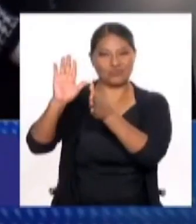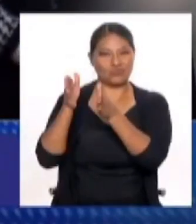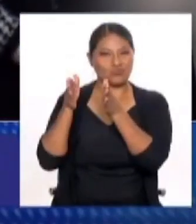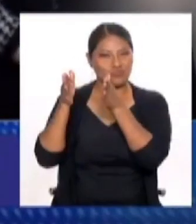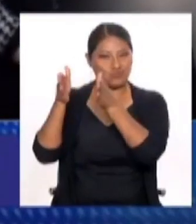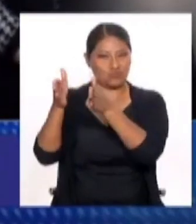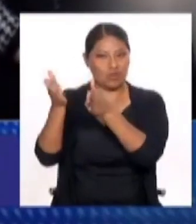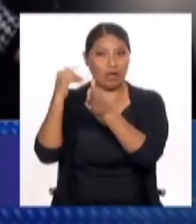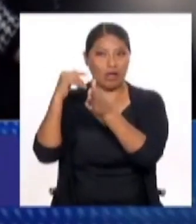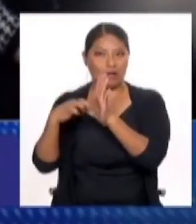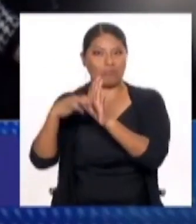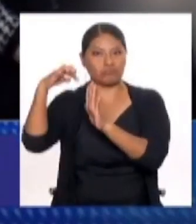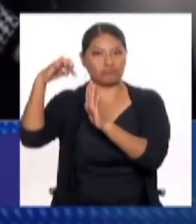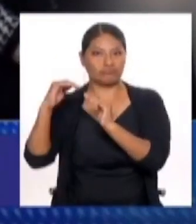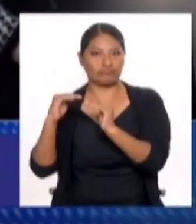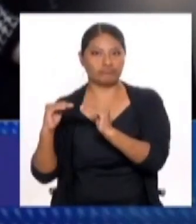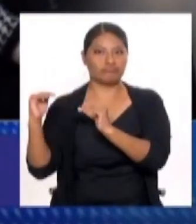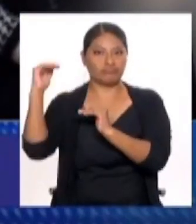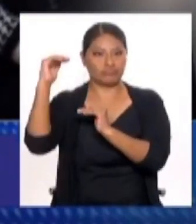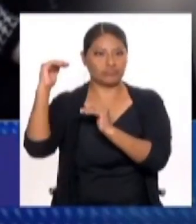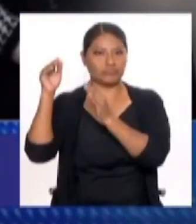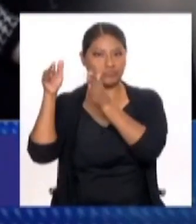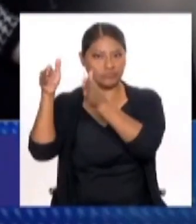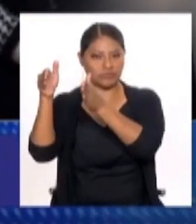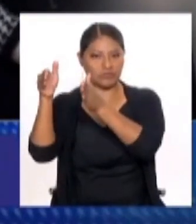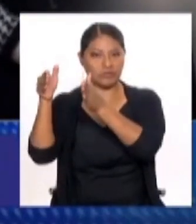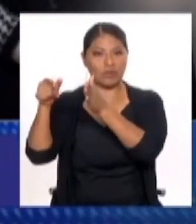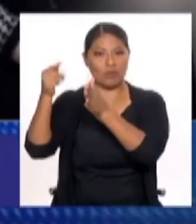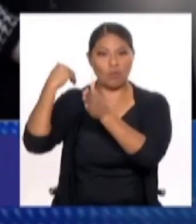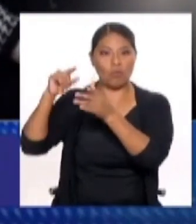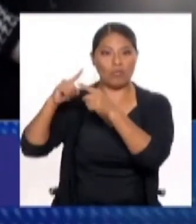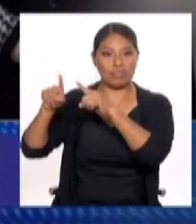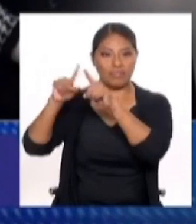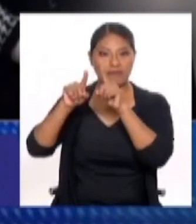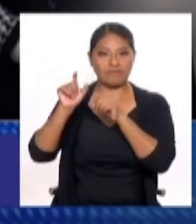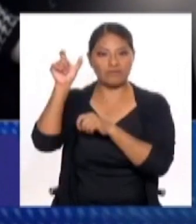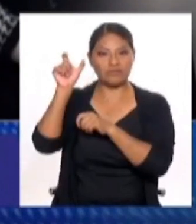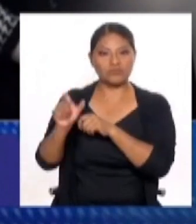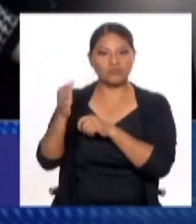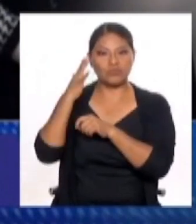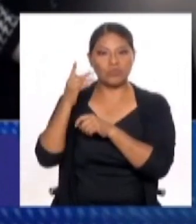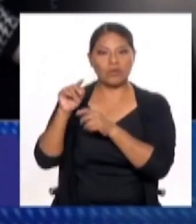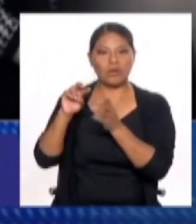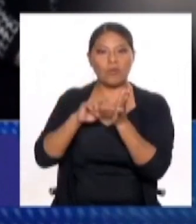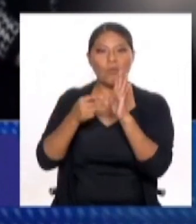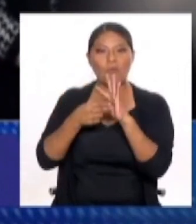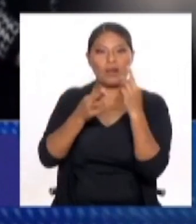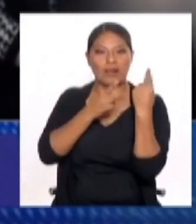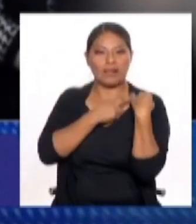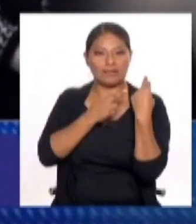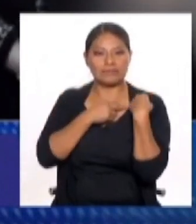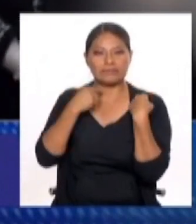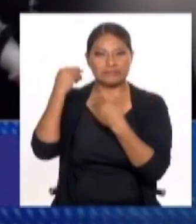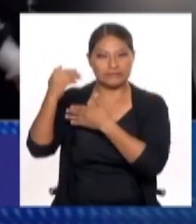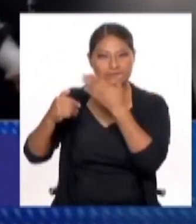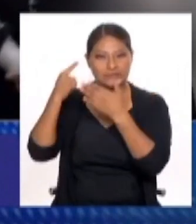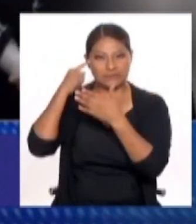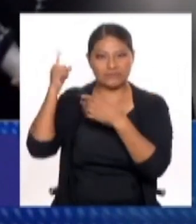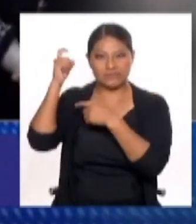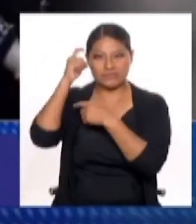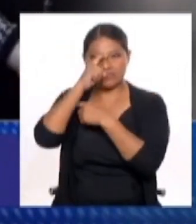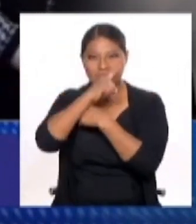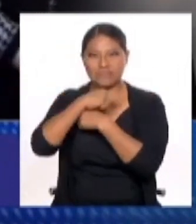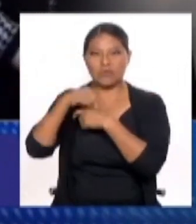paño de fondo más estructural, que explica en cierto resultado de, incluso de la baja aprobación del gobierno